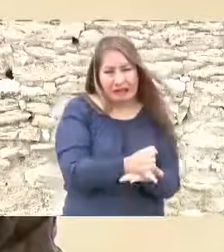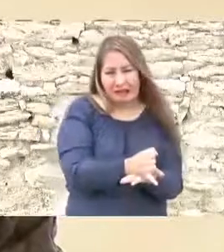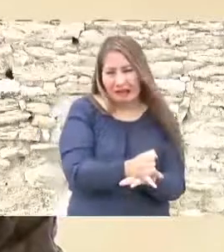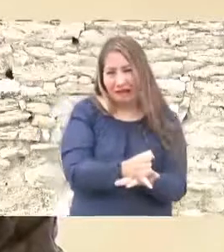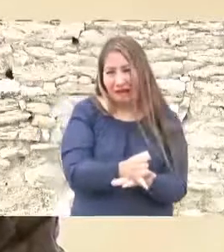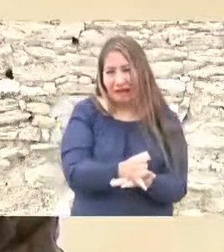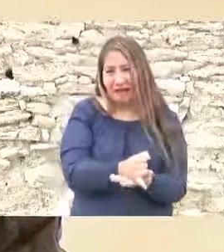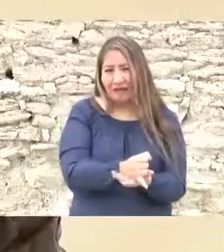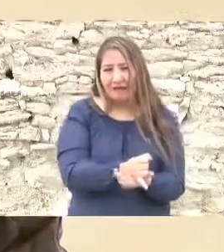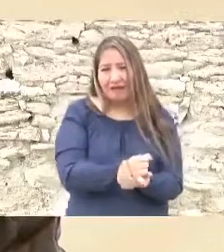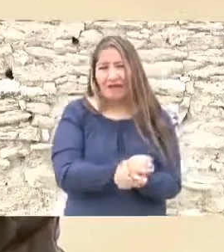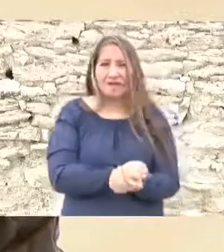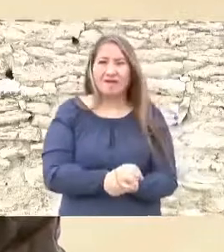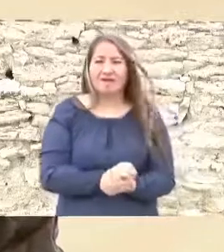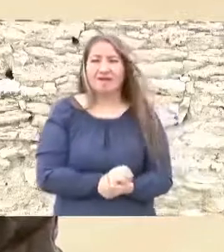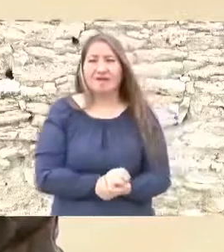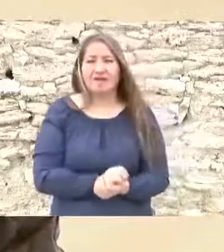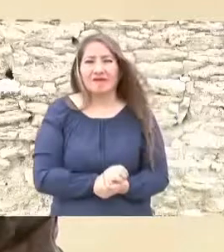decisiones